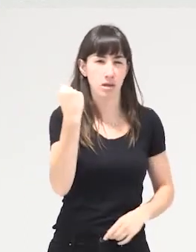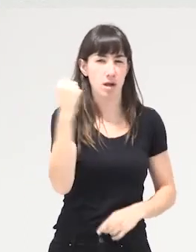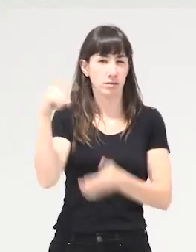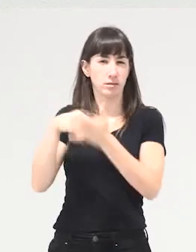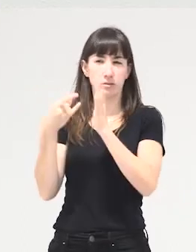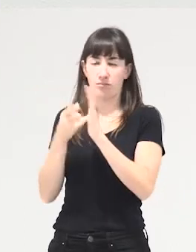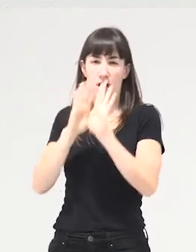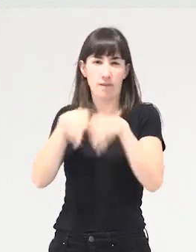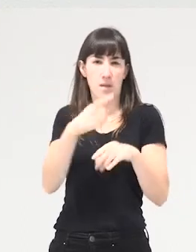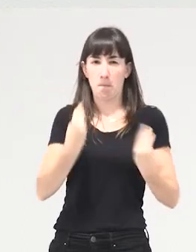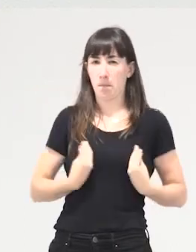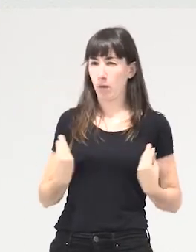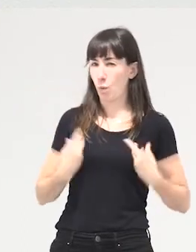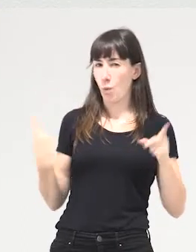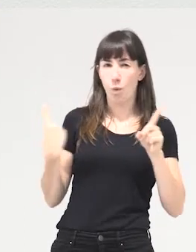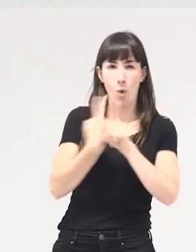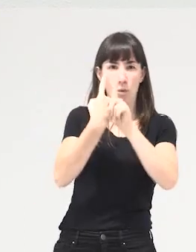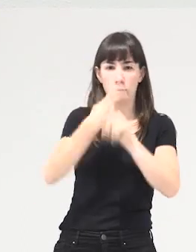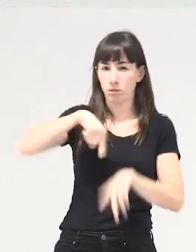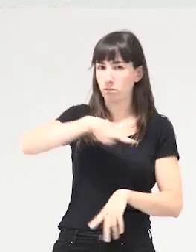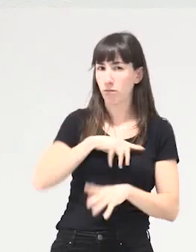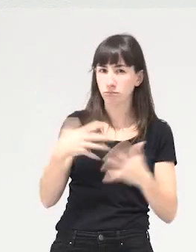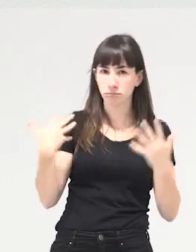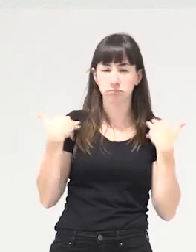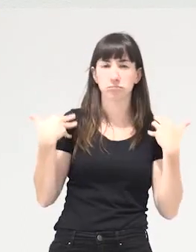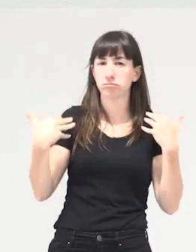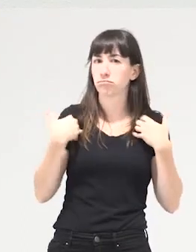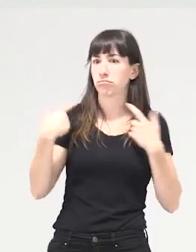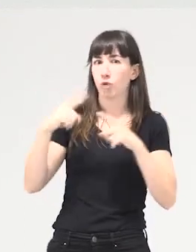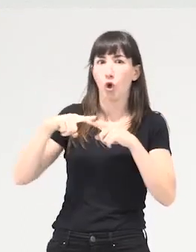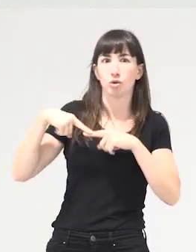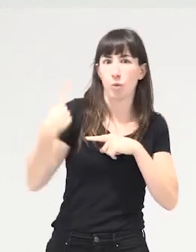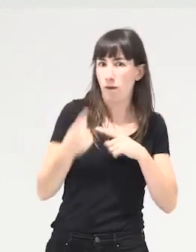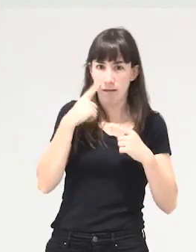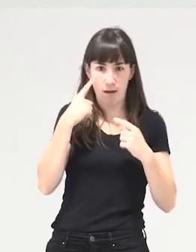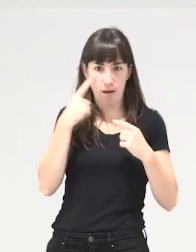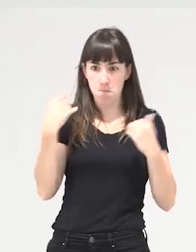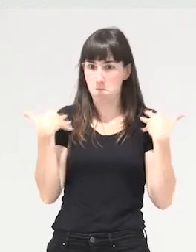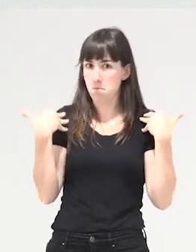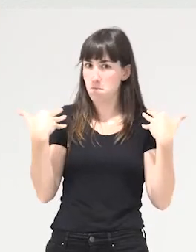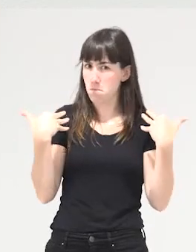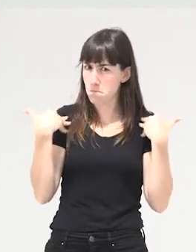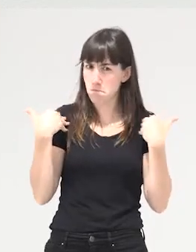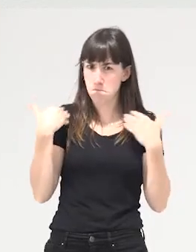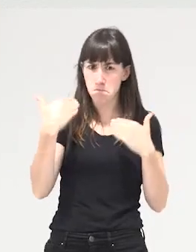contrarios a la vida y que estamos sufriendo todas y todas las consecuencias de una forma cada vez más atroz y salvaje.